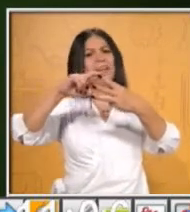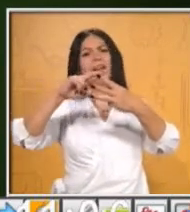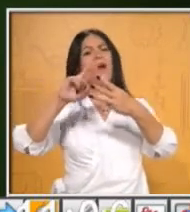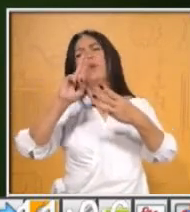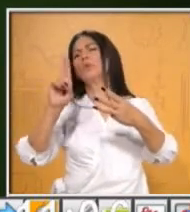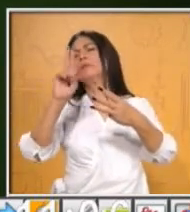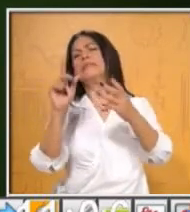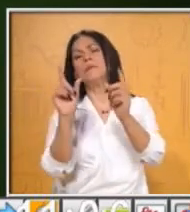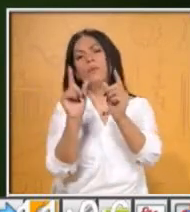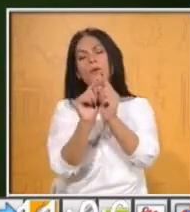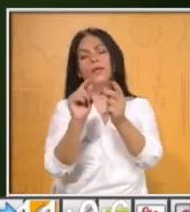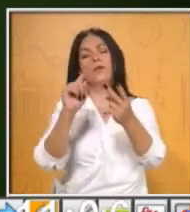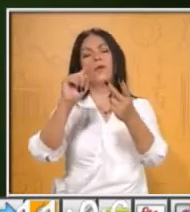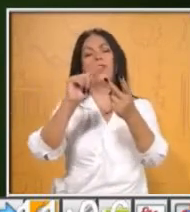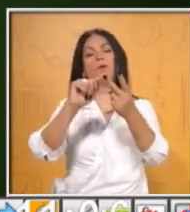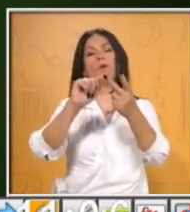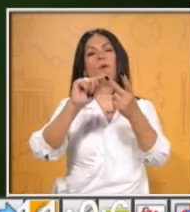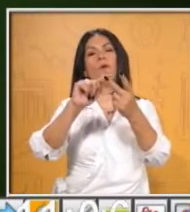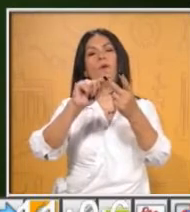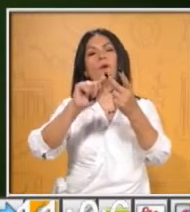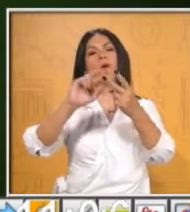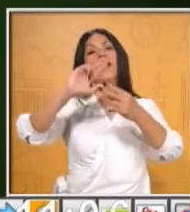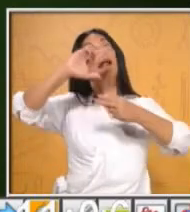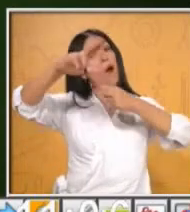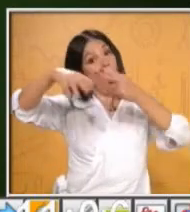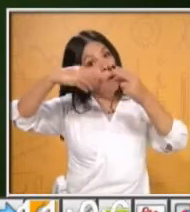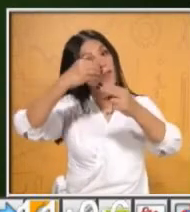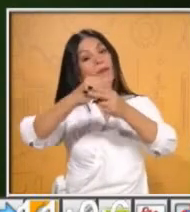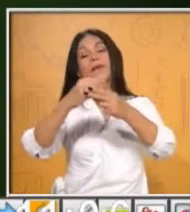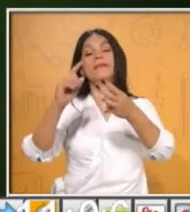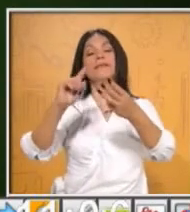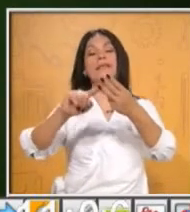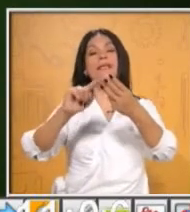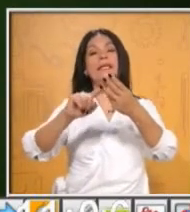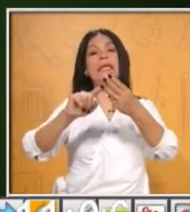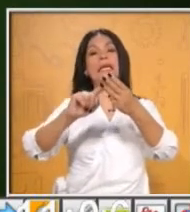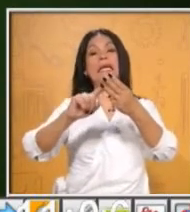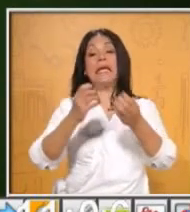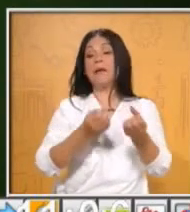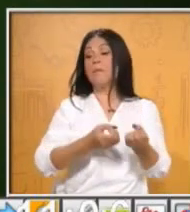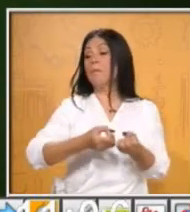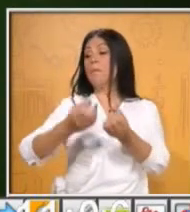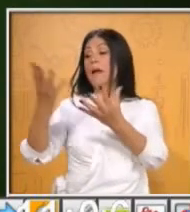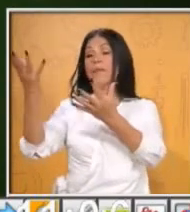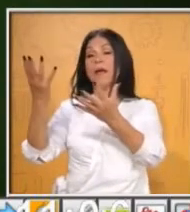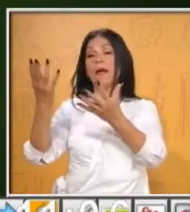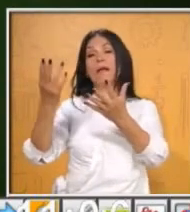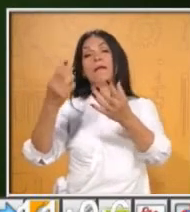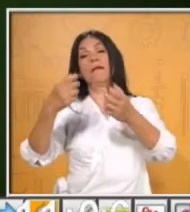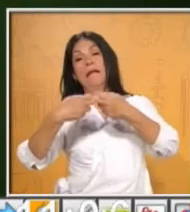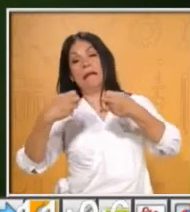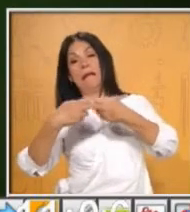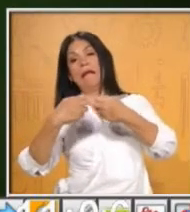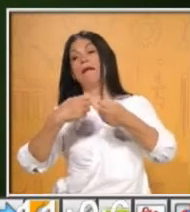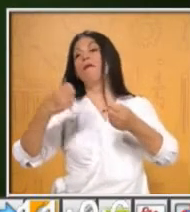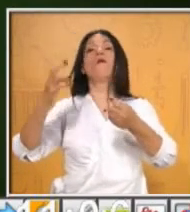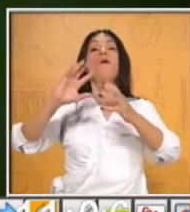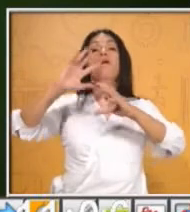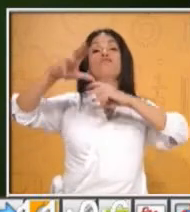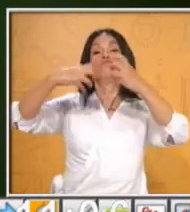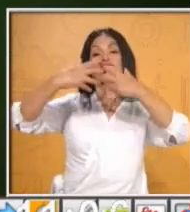primera pregunta, digo, no es necesario que lo escribas, pero sí que trates de respondernos. ¿Qué entiendes por medio ambiente?